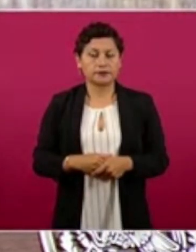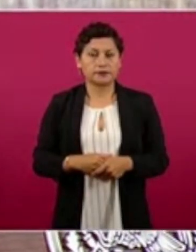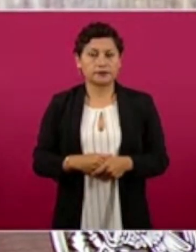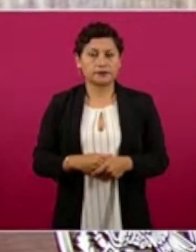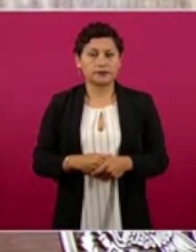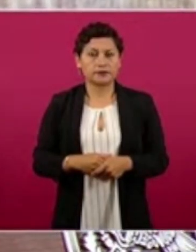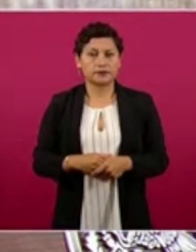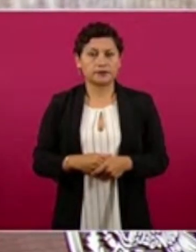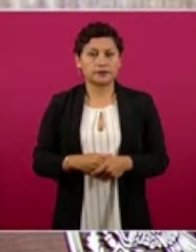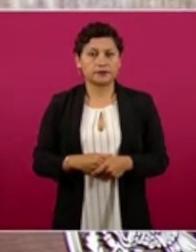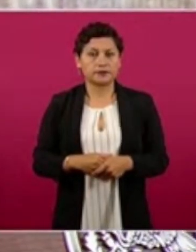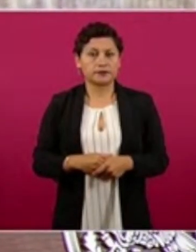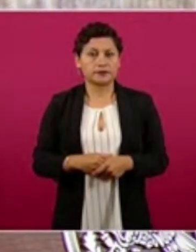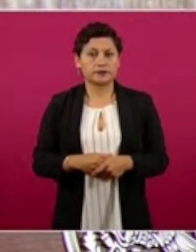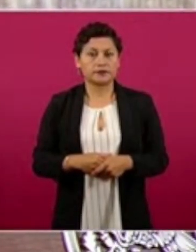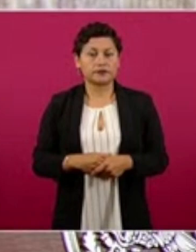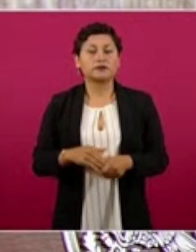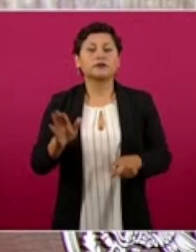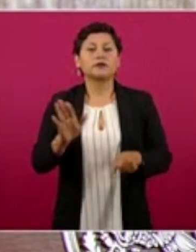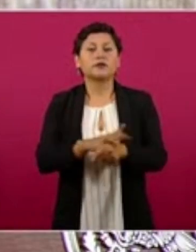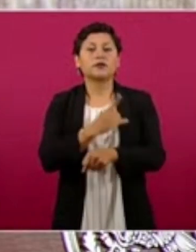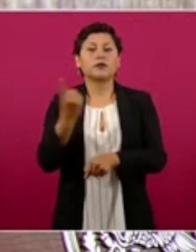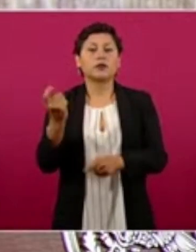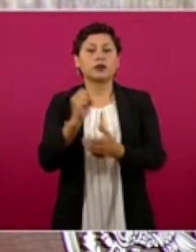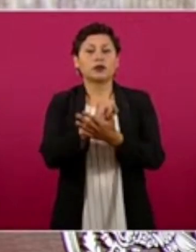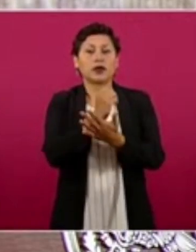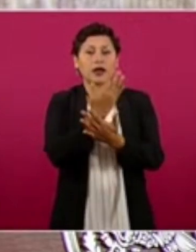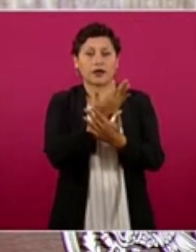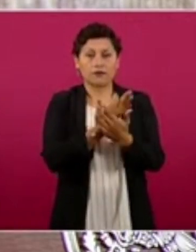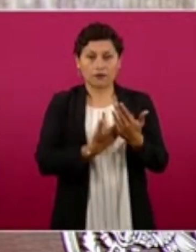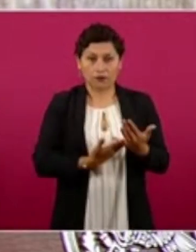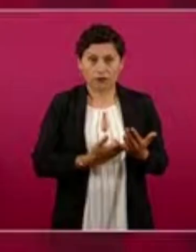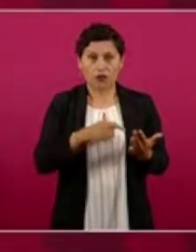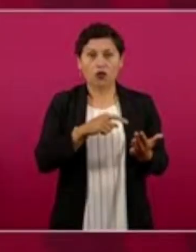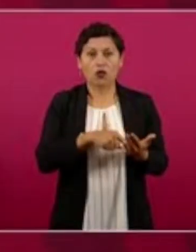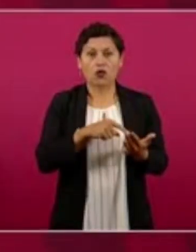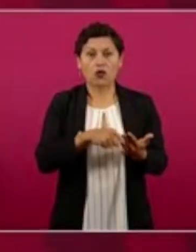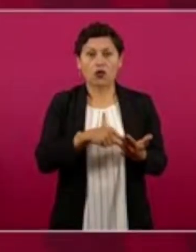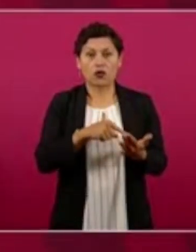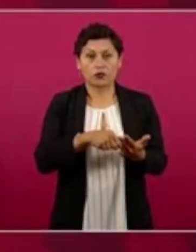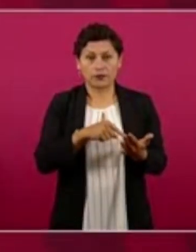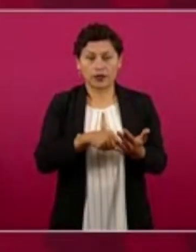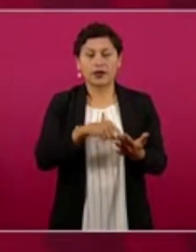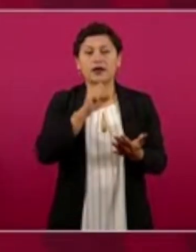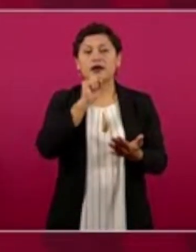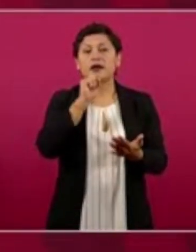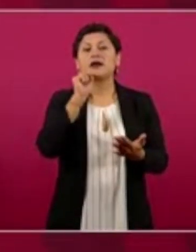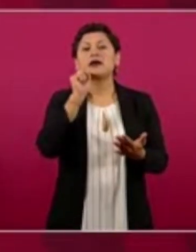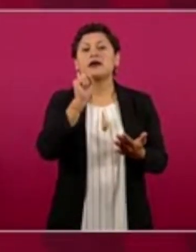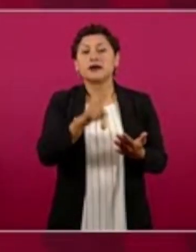informe y a la investigación de la fiscalía,